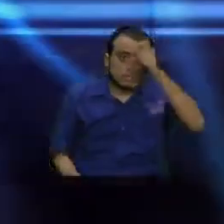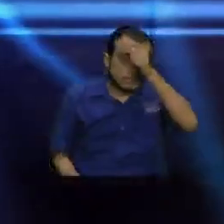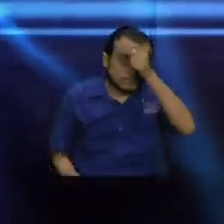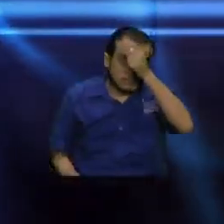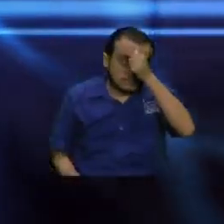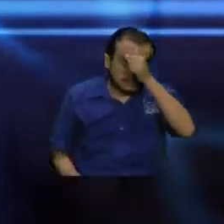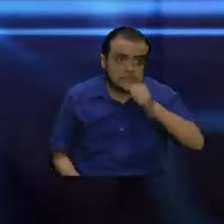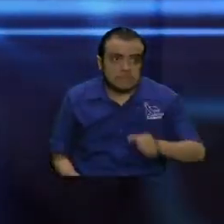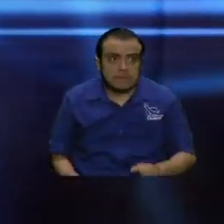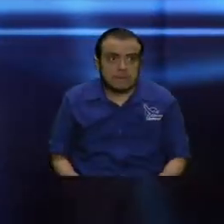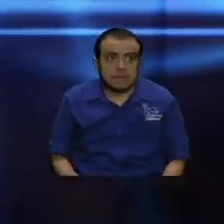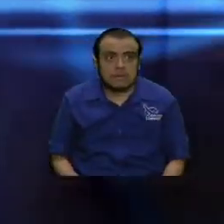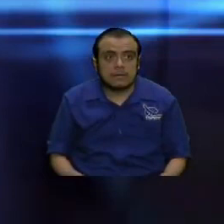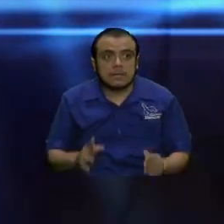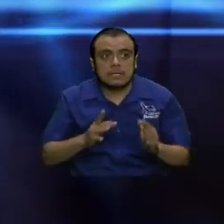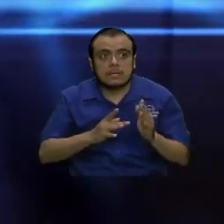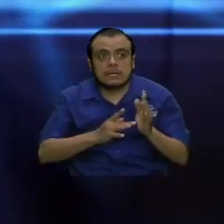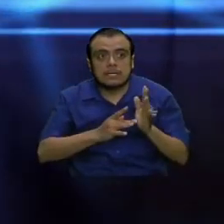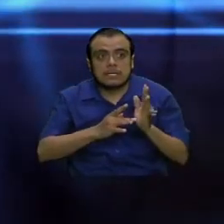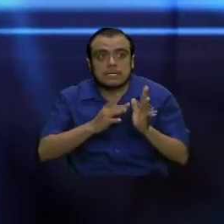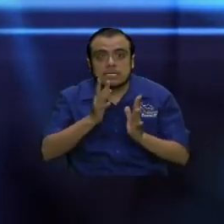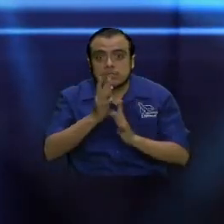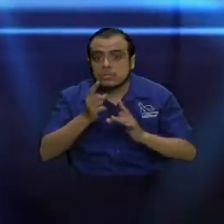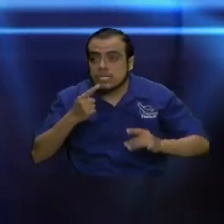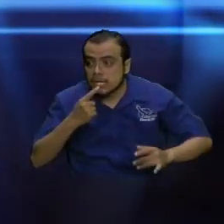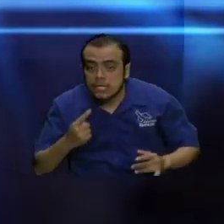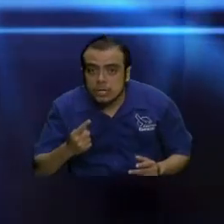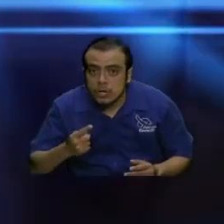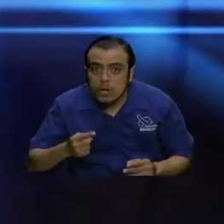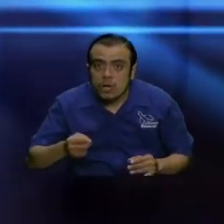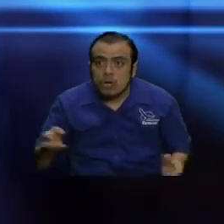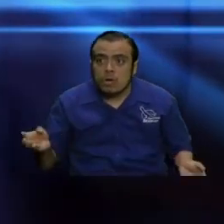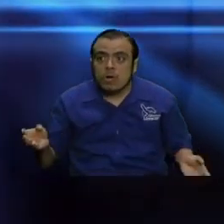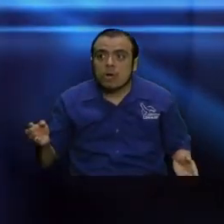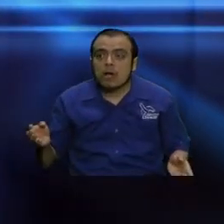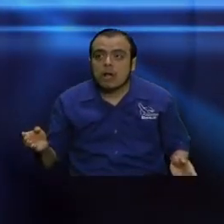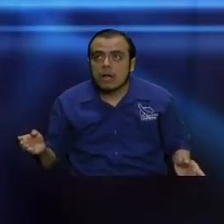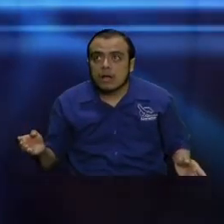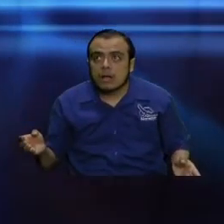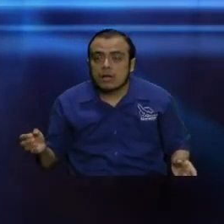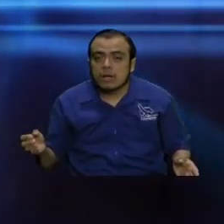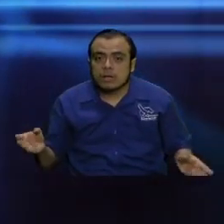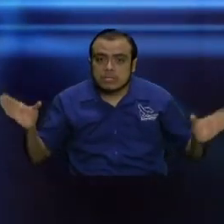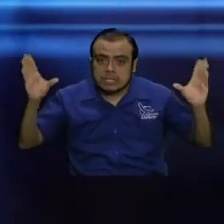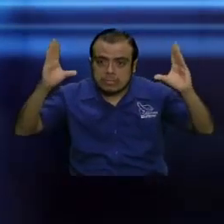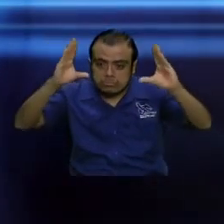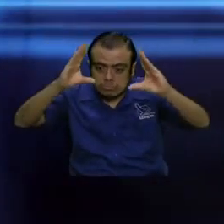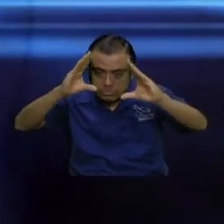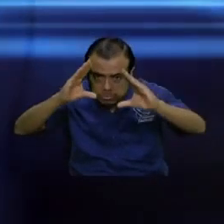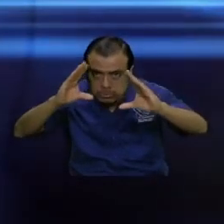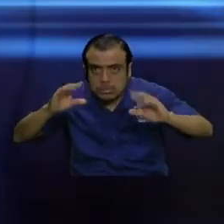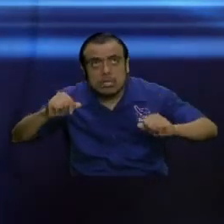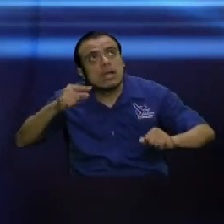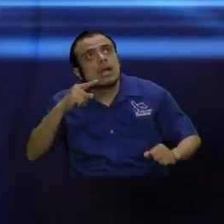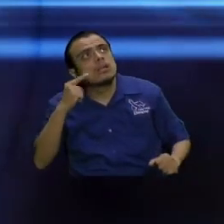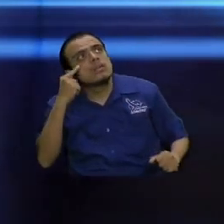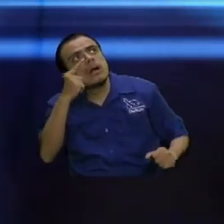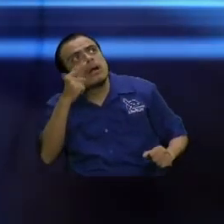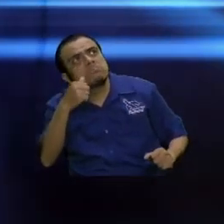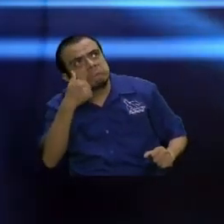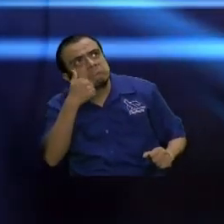dijo cuando cae la tarde decís habrá buen tiempo